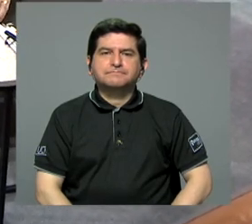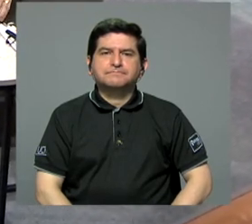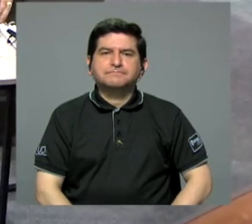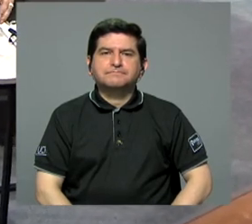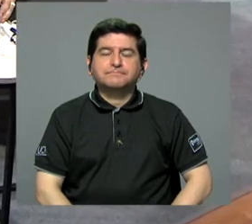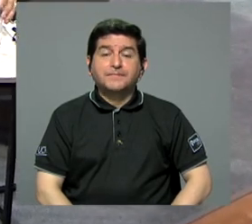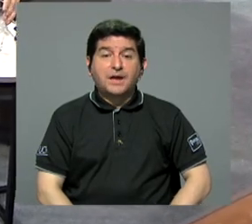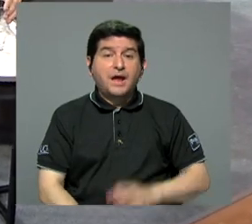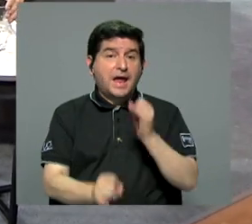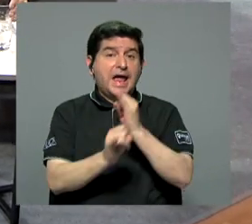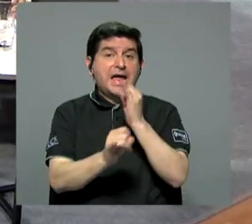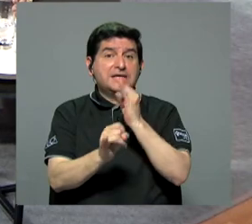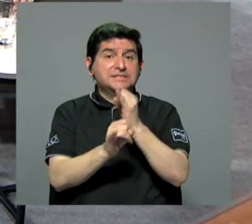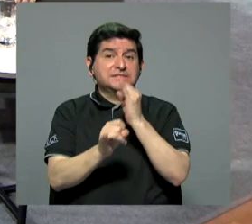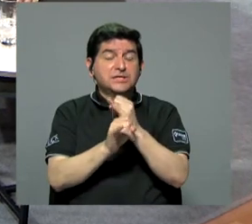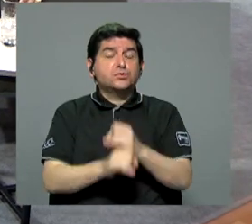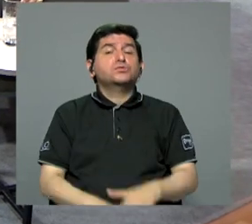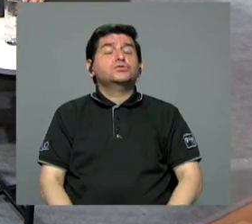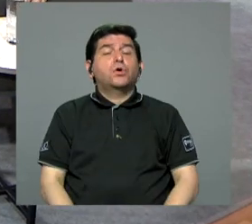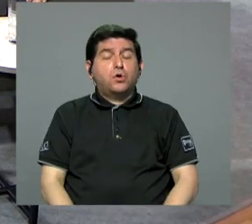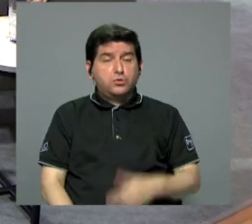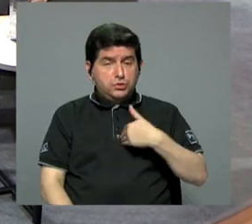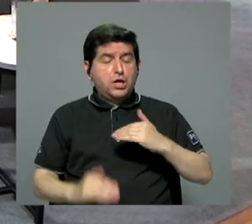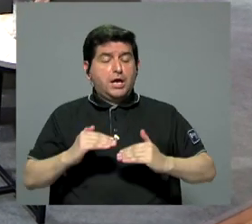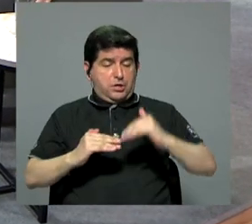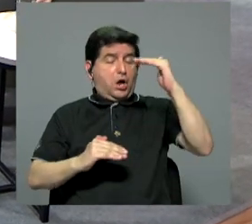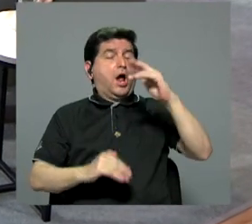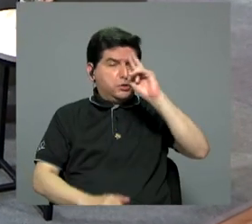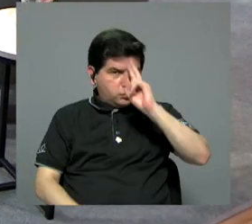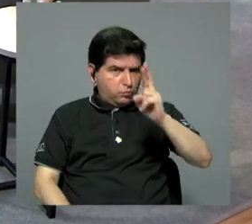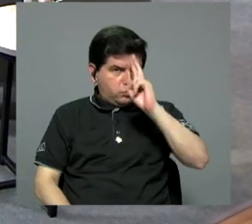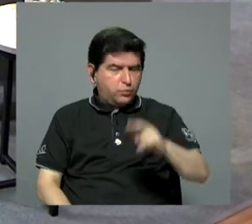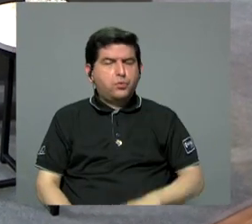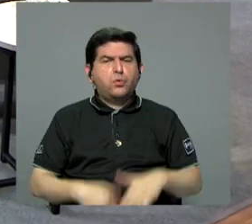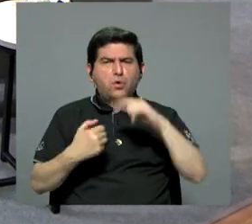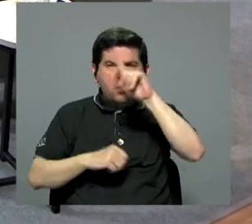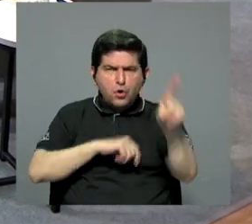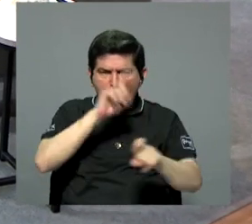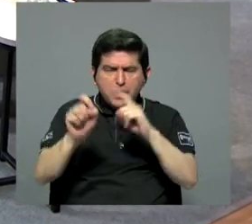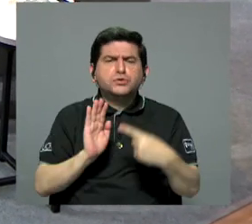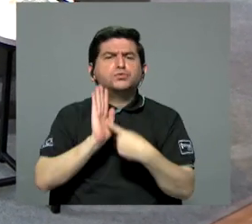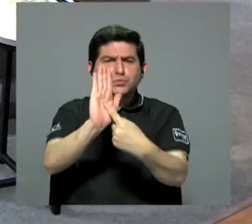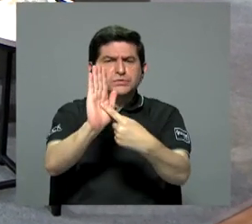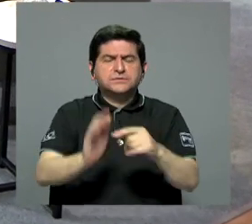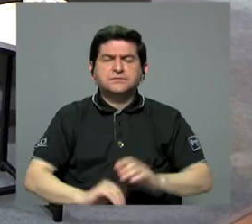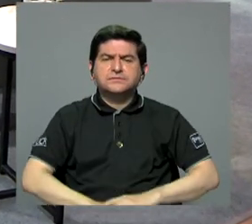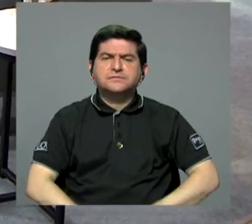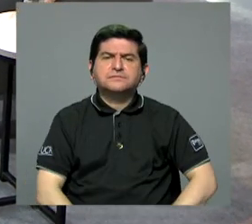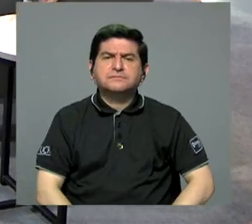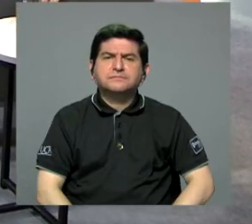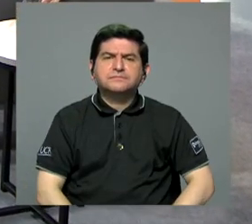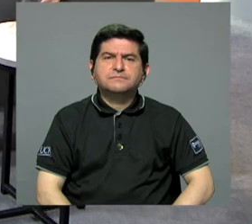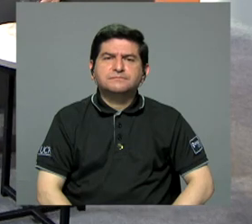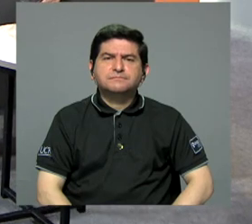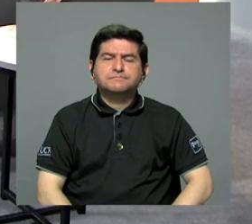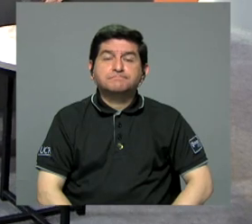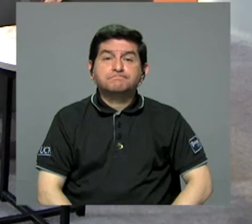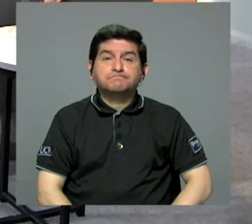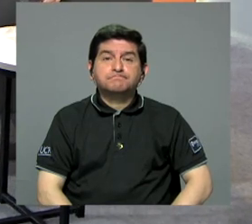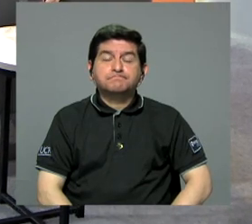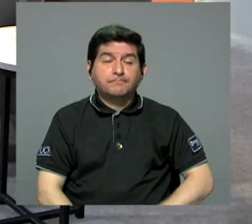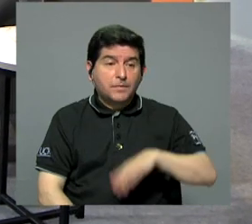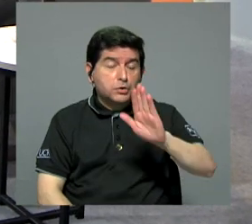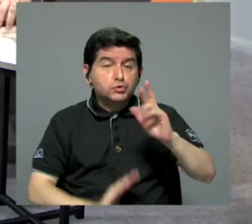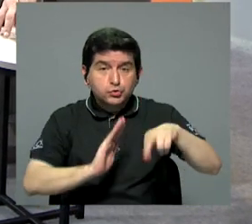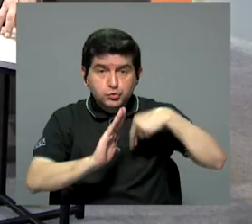La institución todavía con una altísima credibilidad y ahora en las encuestas ha salido porque, bueno, por